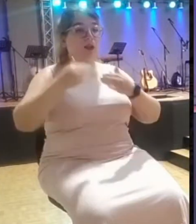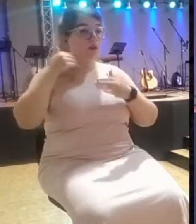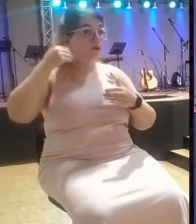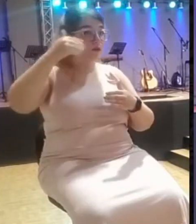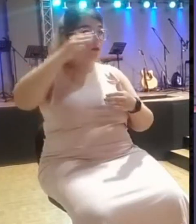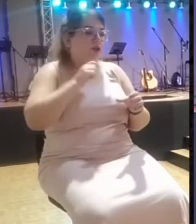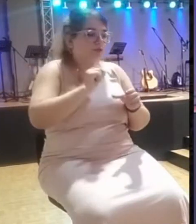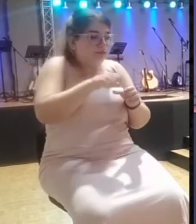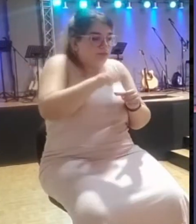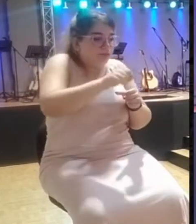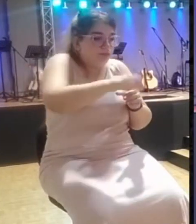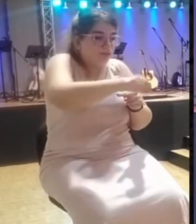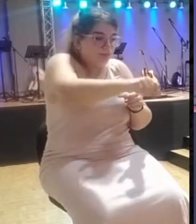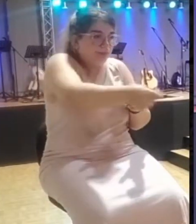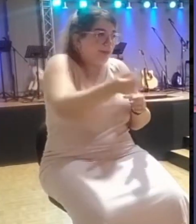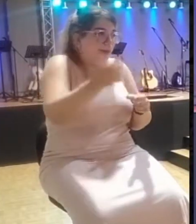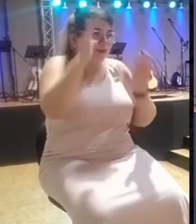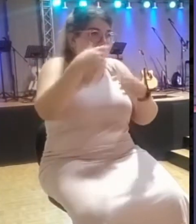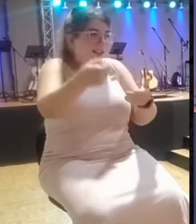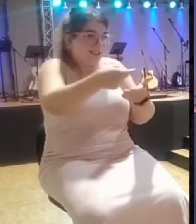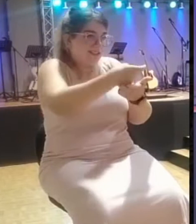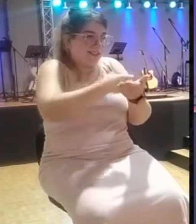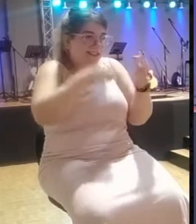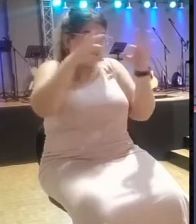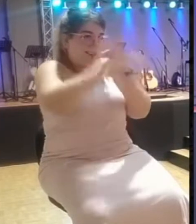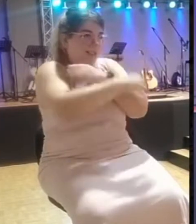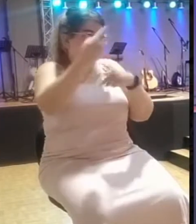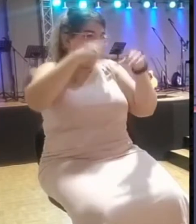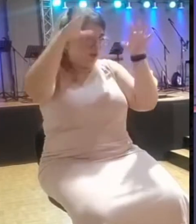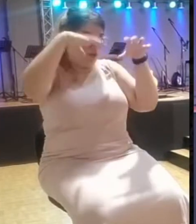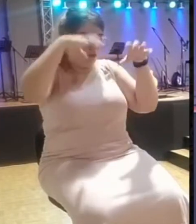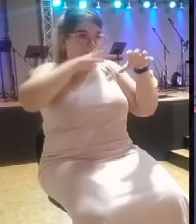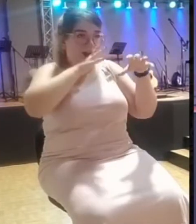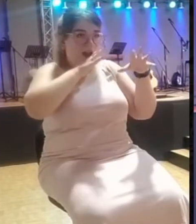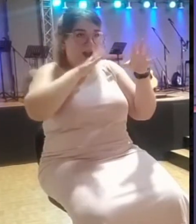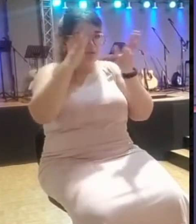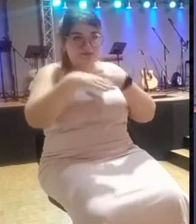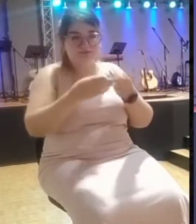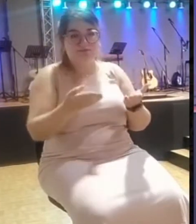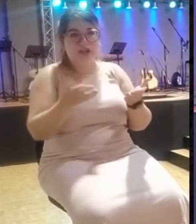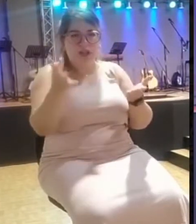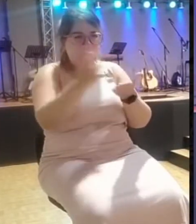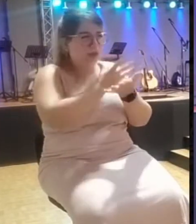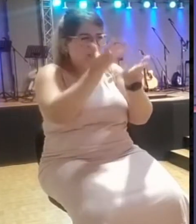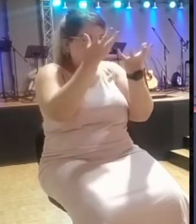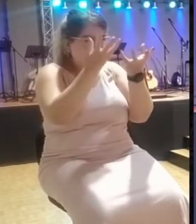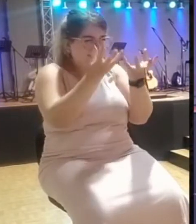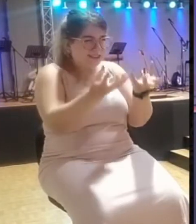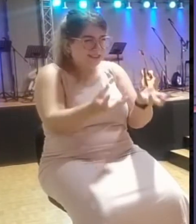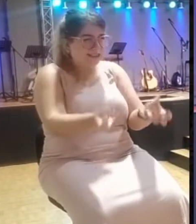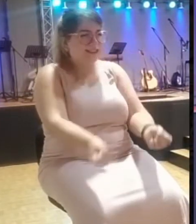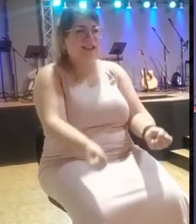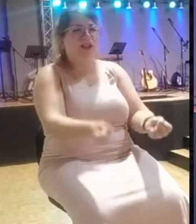al no haber lluvia, se secó absolutamente todo, ¿verdad? Se quedaron hasta ni,